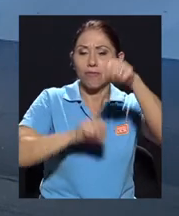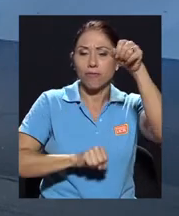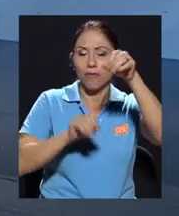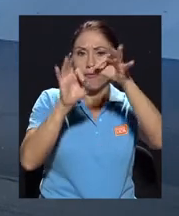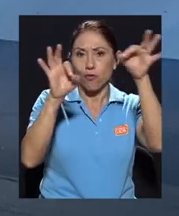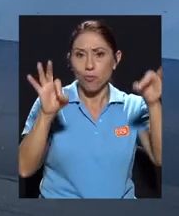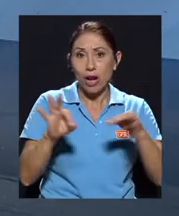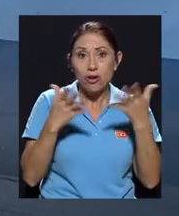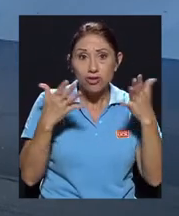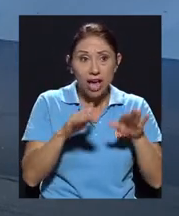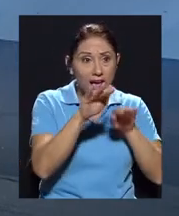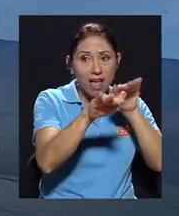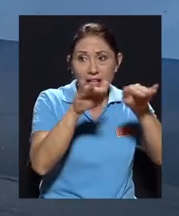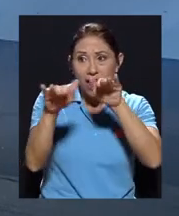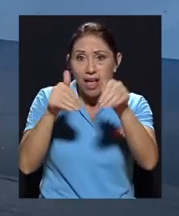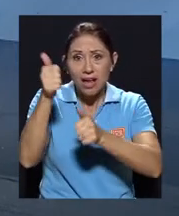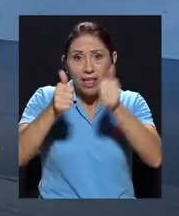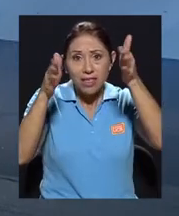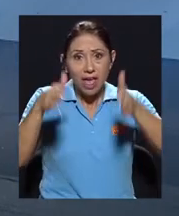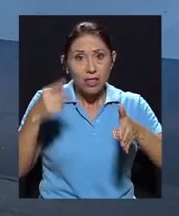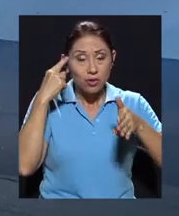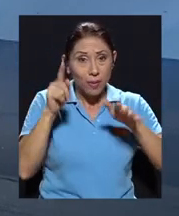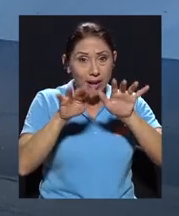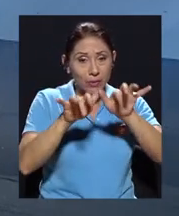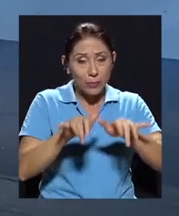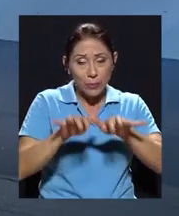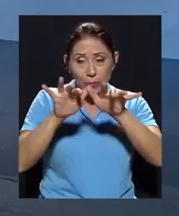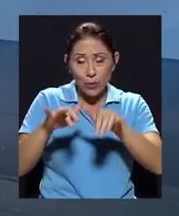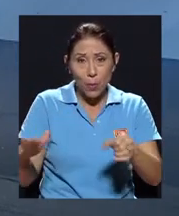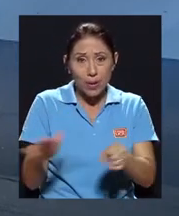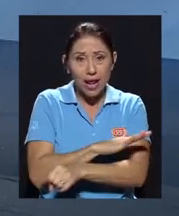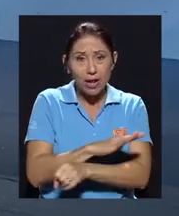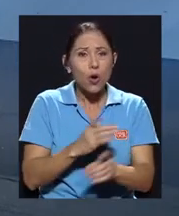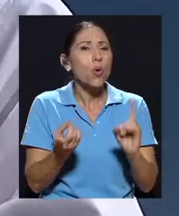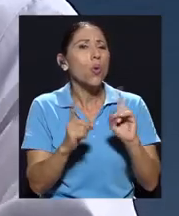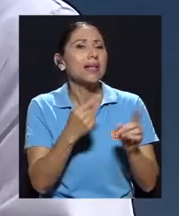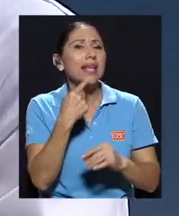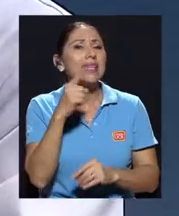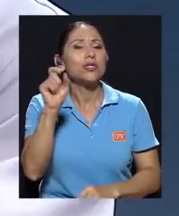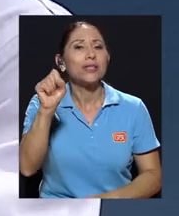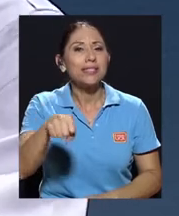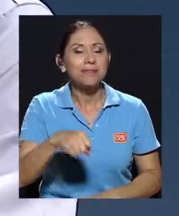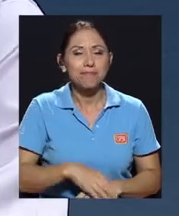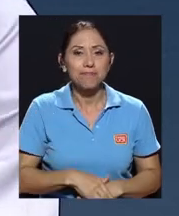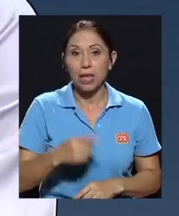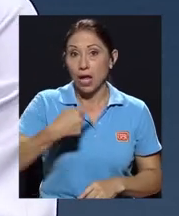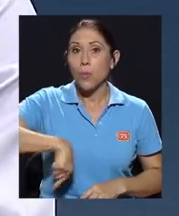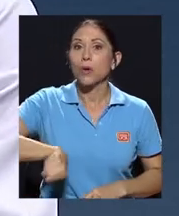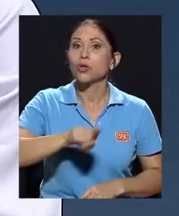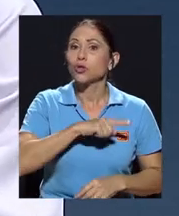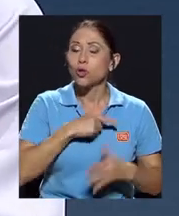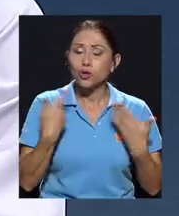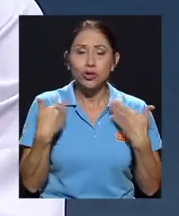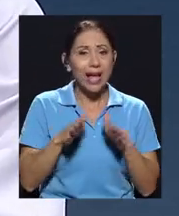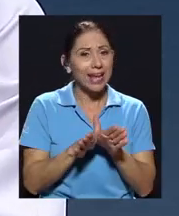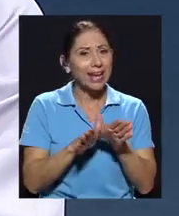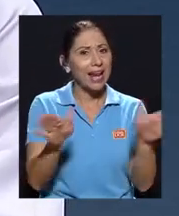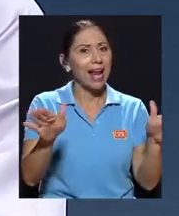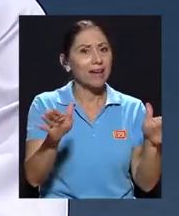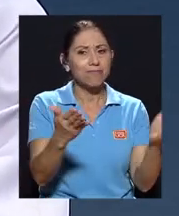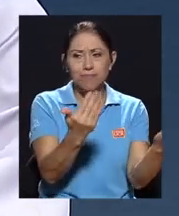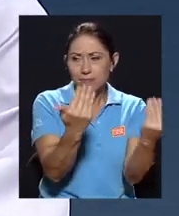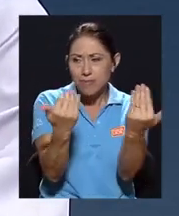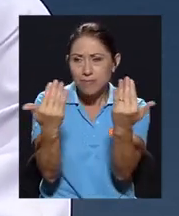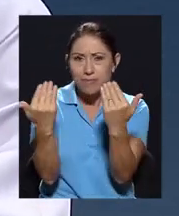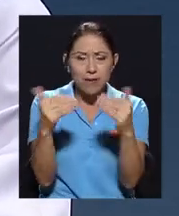a todos los candidatos a completarlo? ¿Cuáles son los candidatos que han dicho que sí lo Vamos a ver, nosotros hicimos una convocatoria general utilizando todos